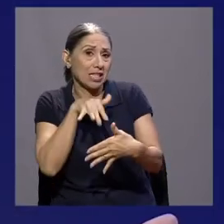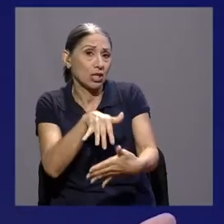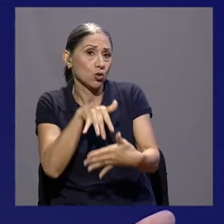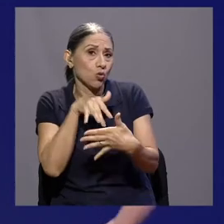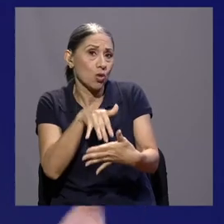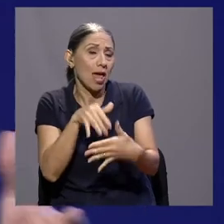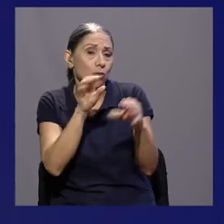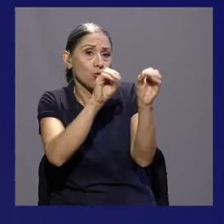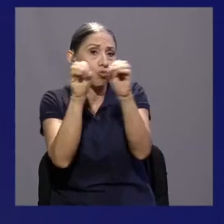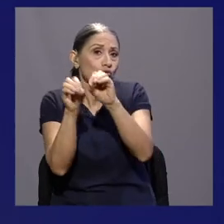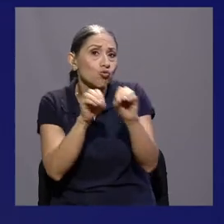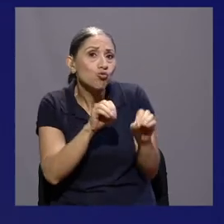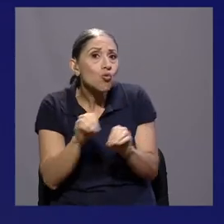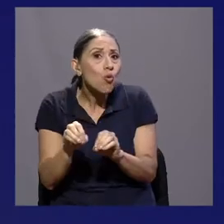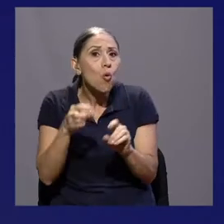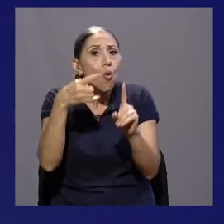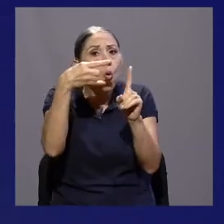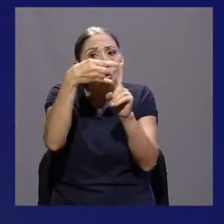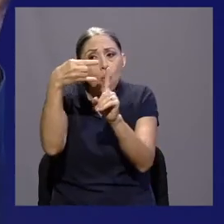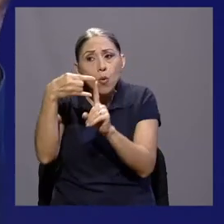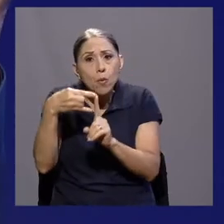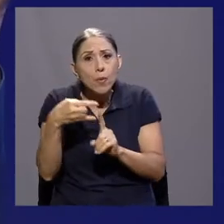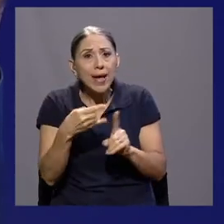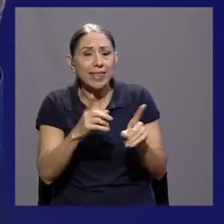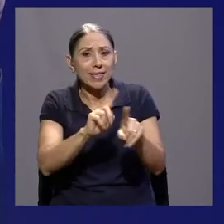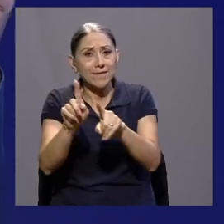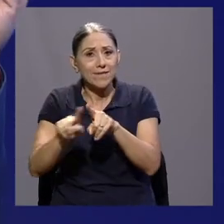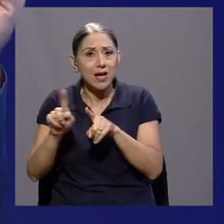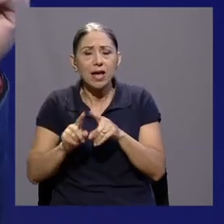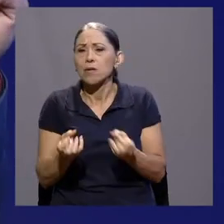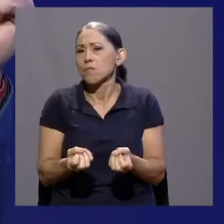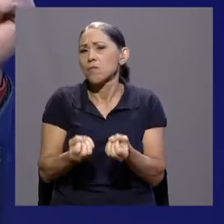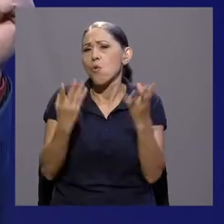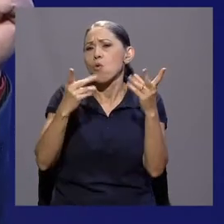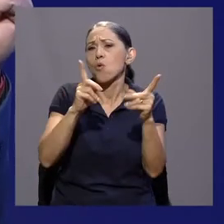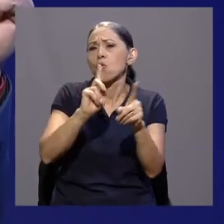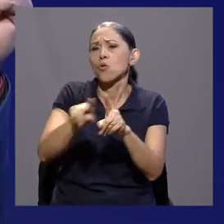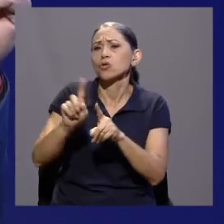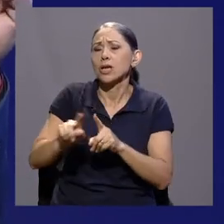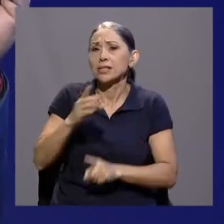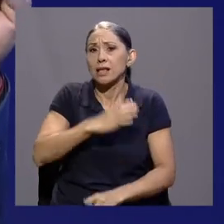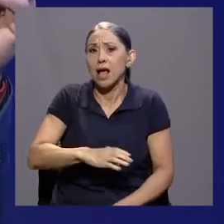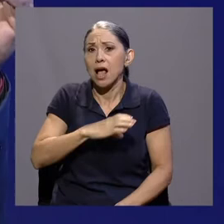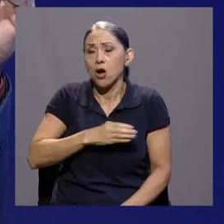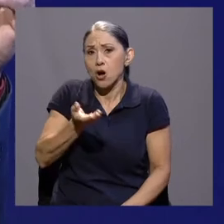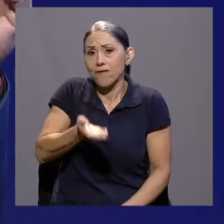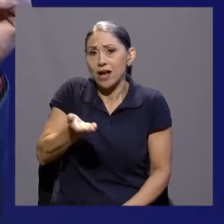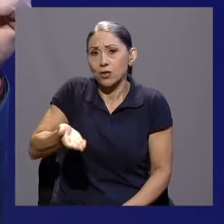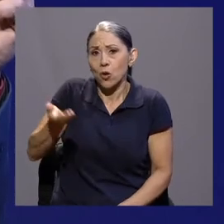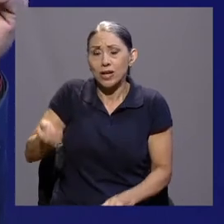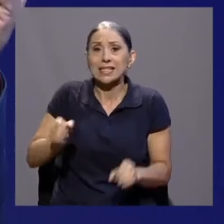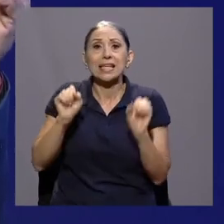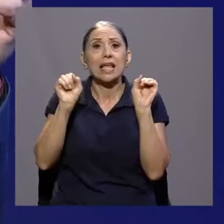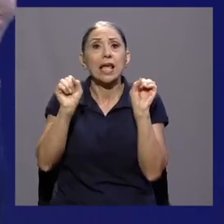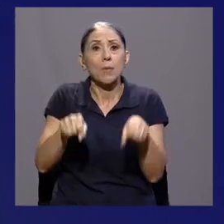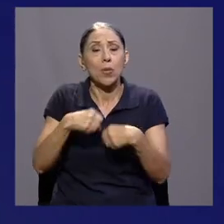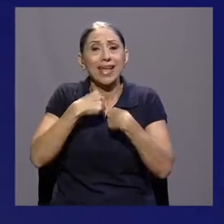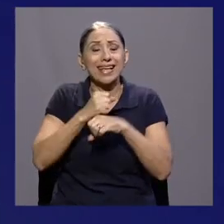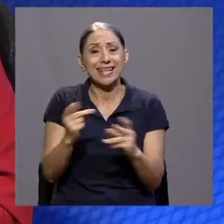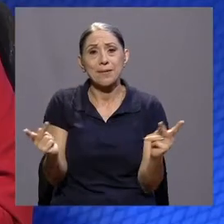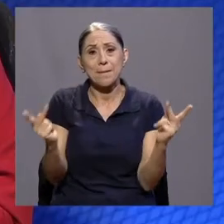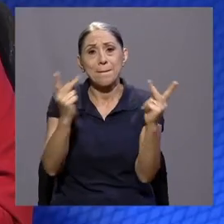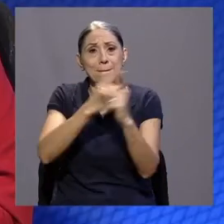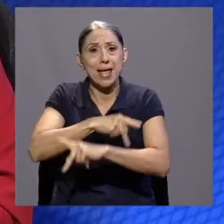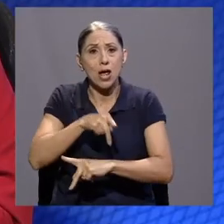recibiendo clases por Zoom, en fin, hay muchísimos factores que pareciera que incluso podrían agravar